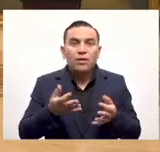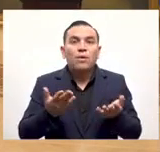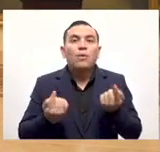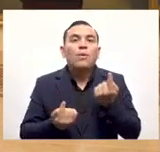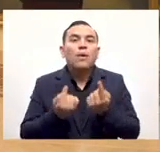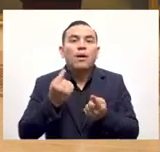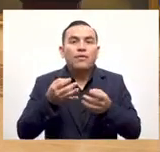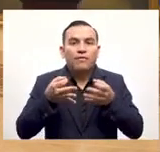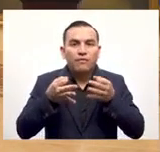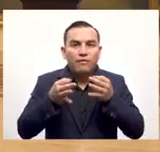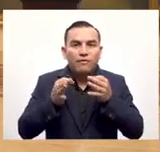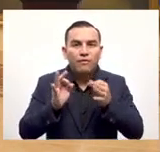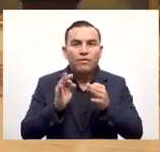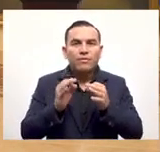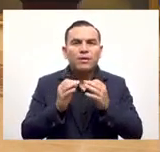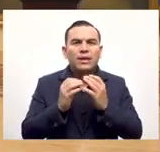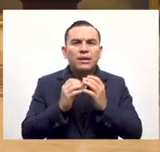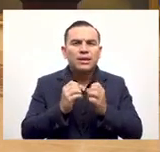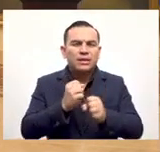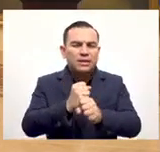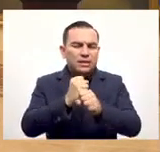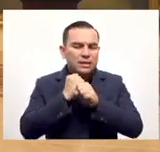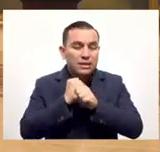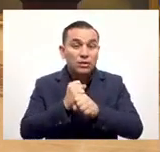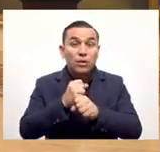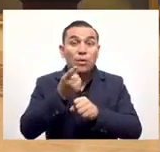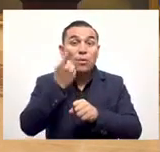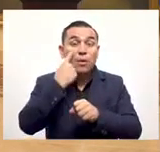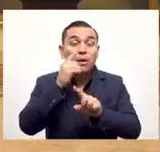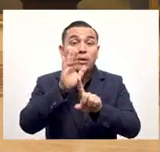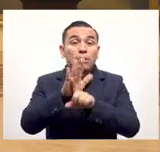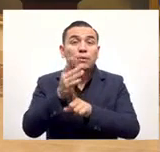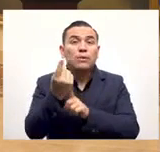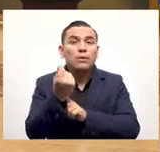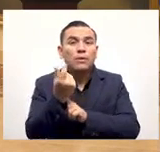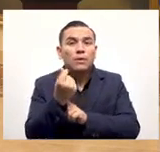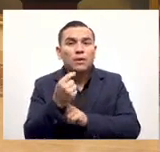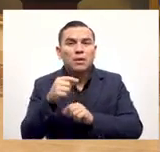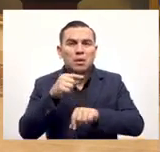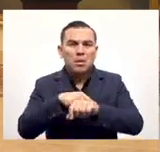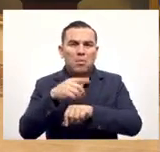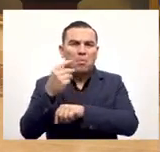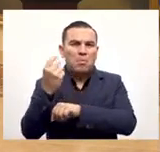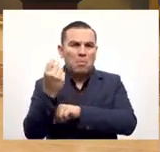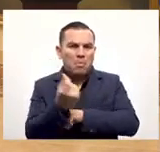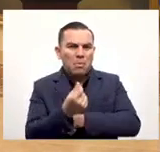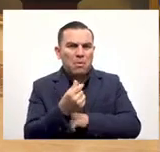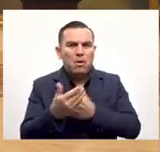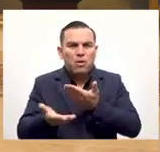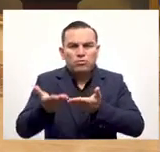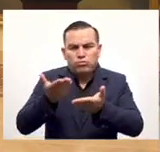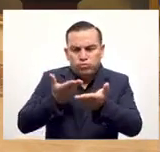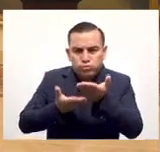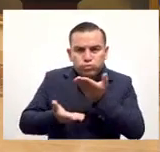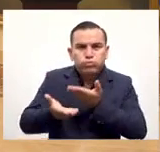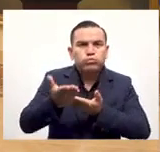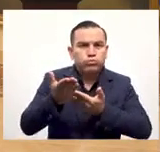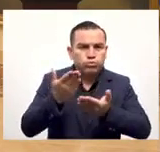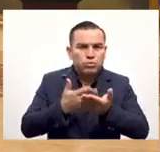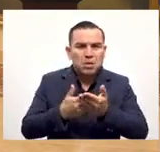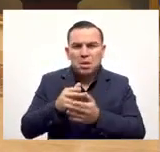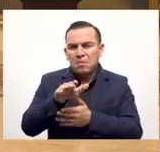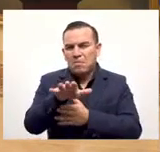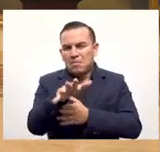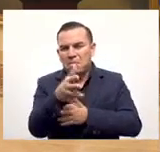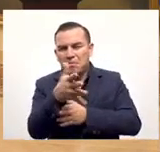Es una forma segura de tener el dinero y es una forma también más segura, más rápida de hacer transacciones,